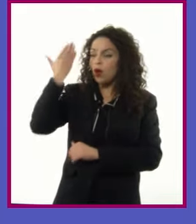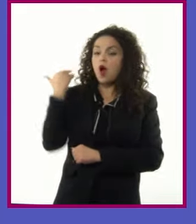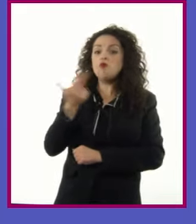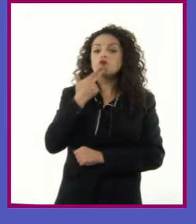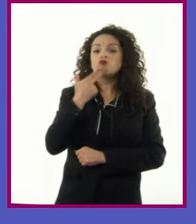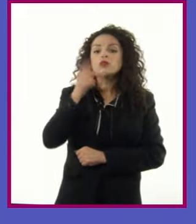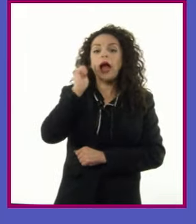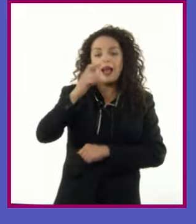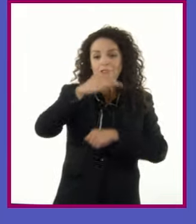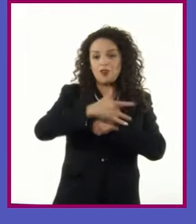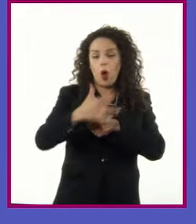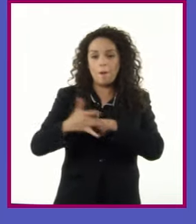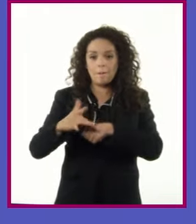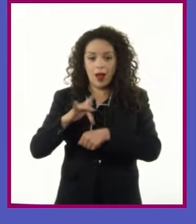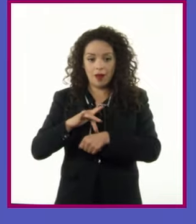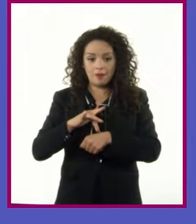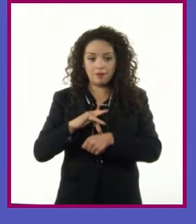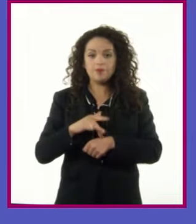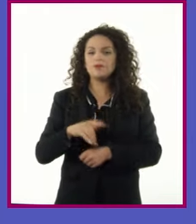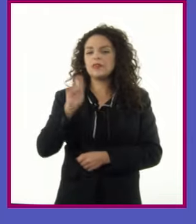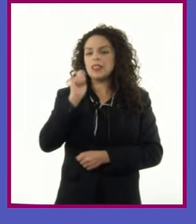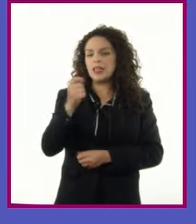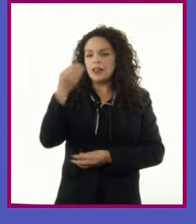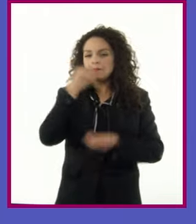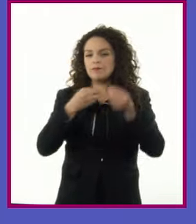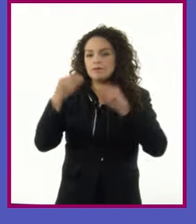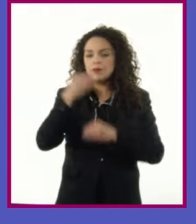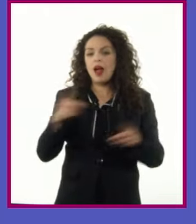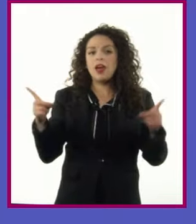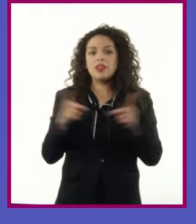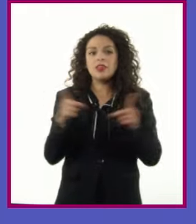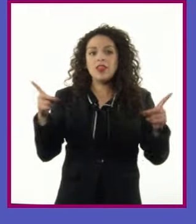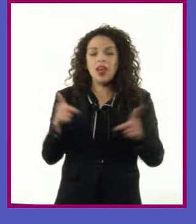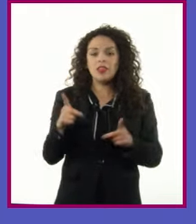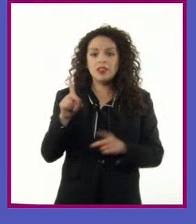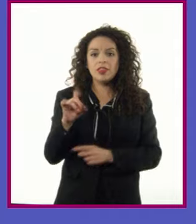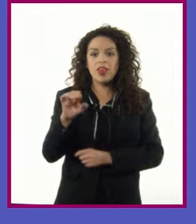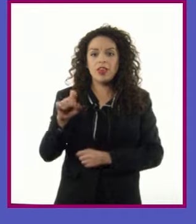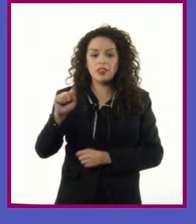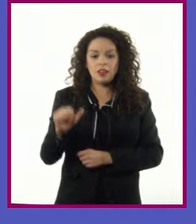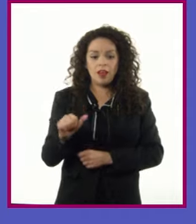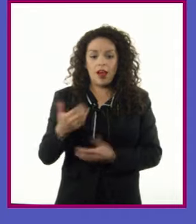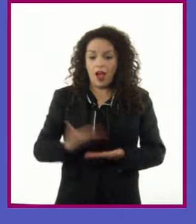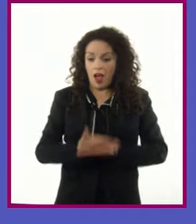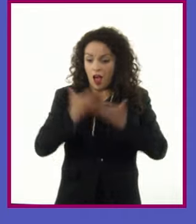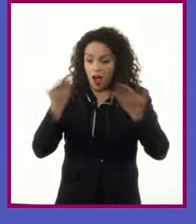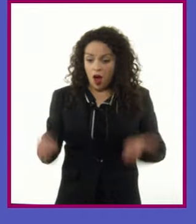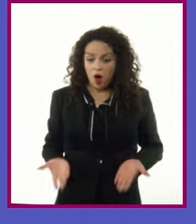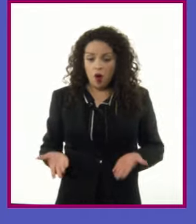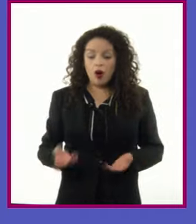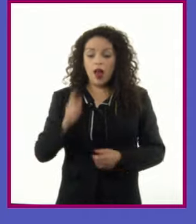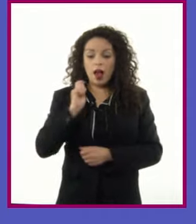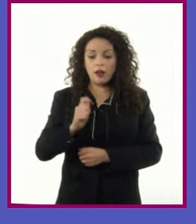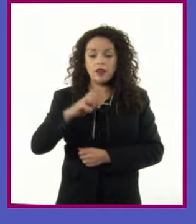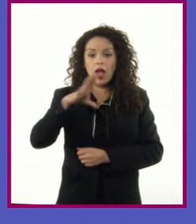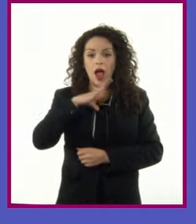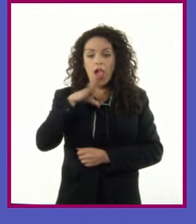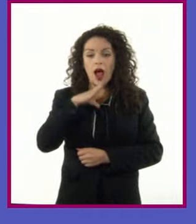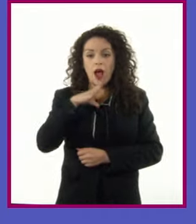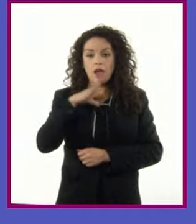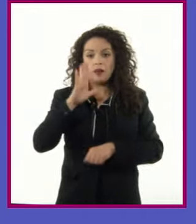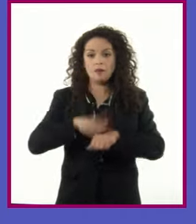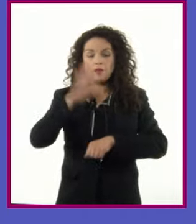al nopal Dieta, era parte medular de la dieta mexicana que, como a la fecha, se integraba principalmente